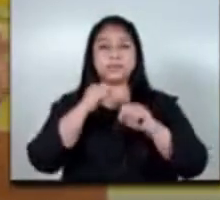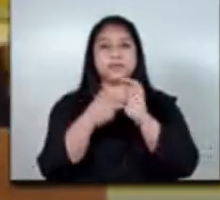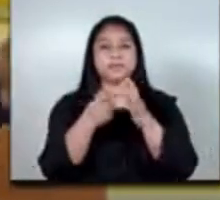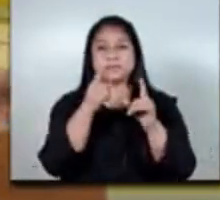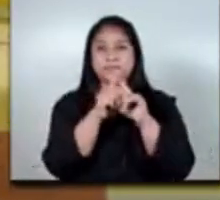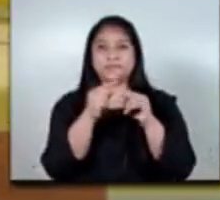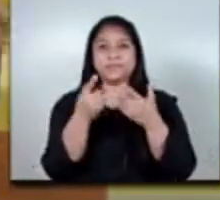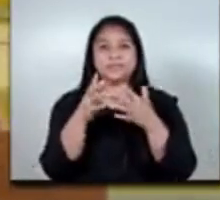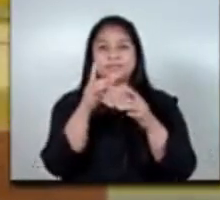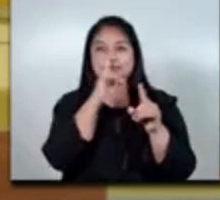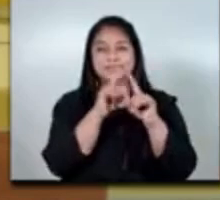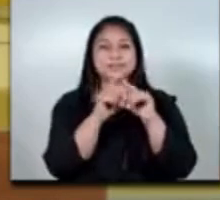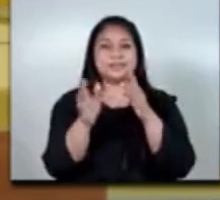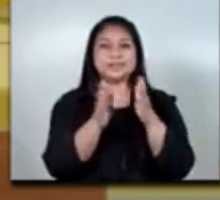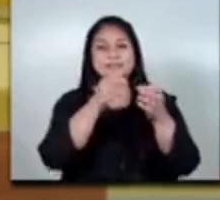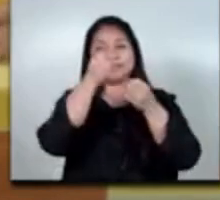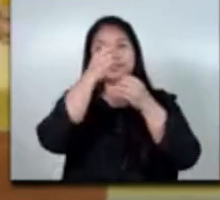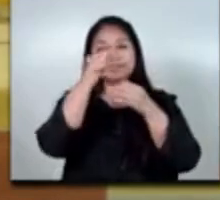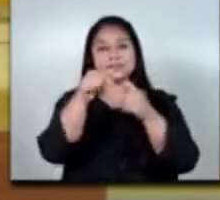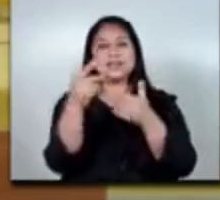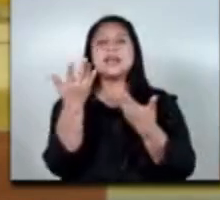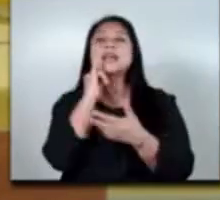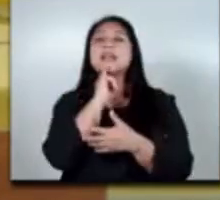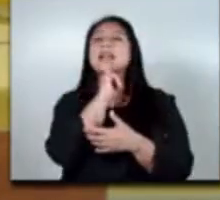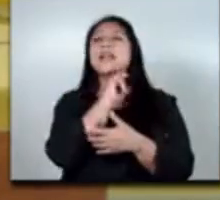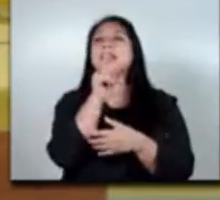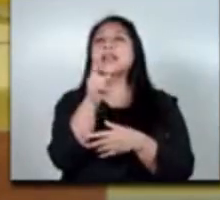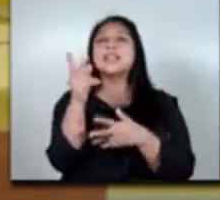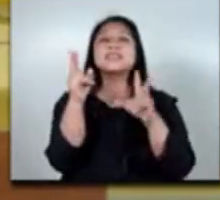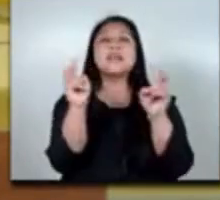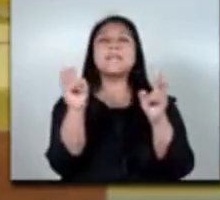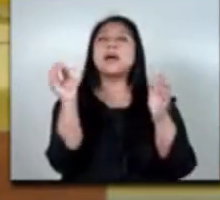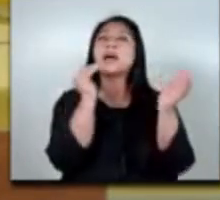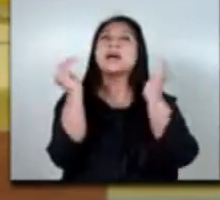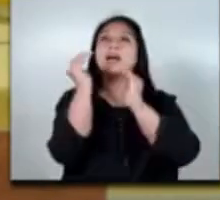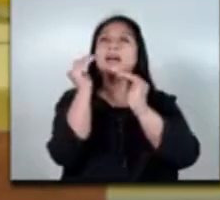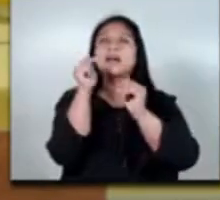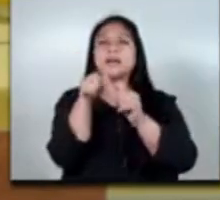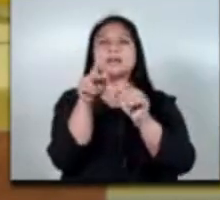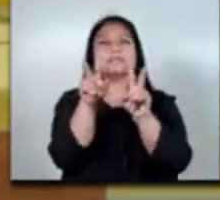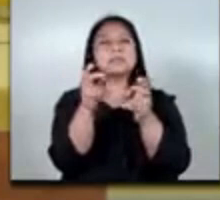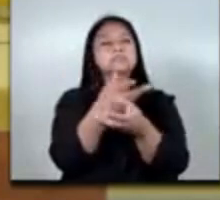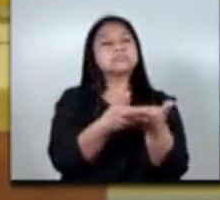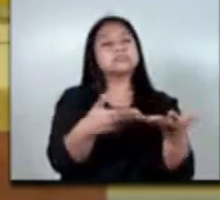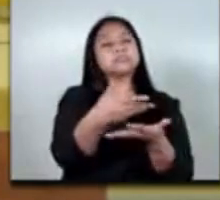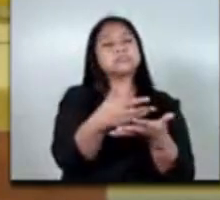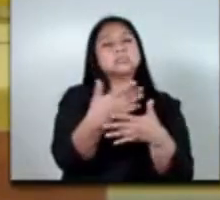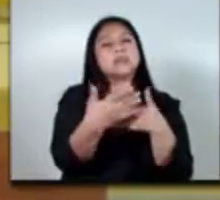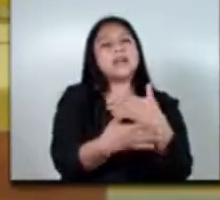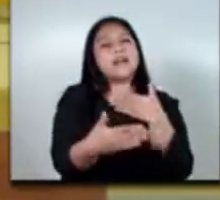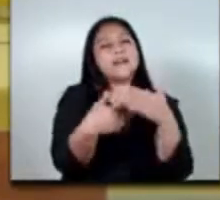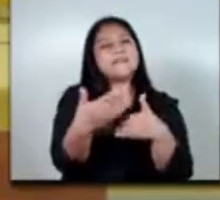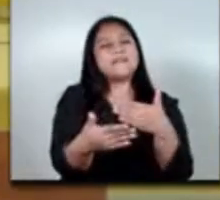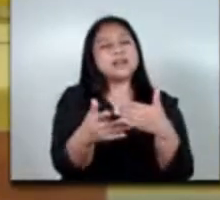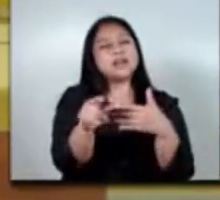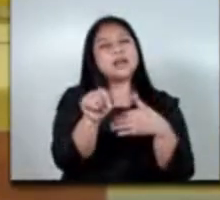a israel en el ramo la construcción en las como producto de las pláticas avanzadas que tenemos y